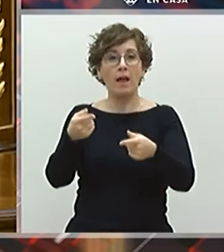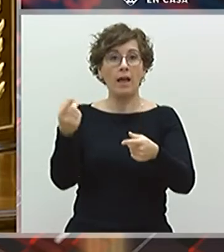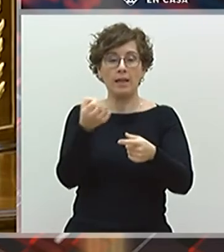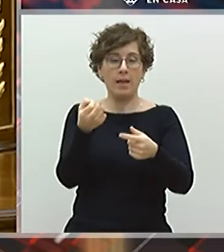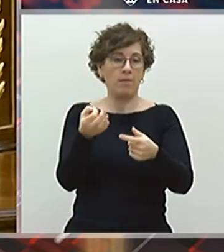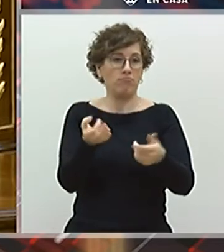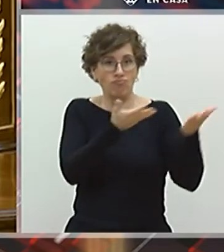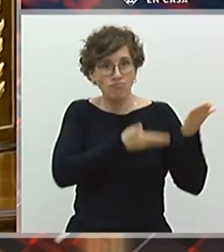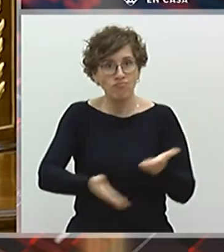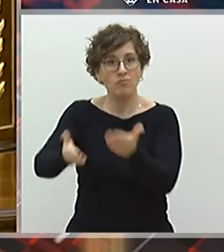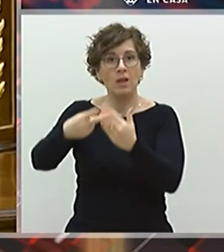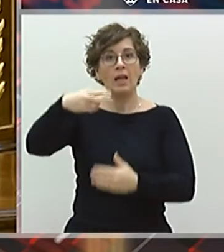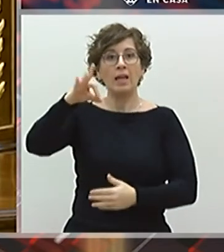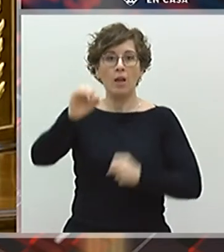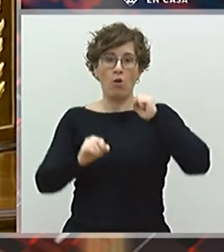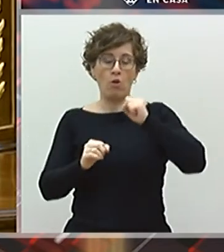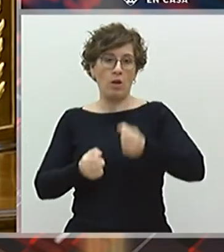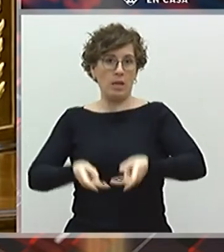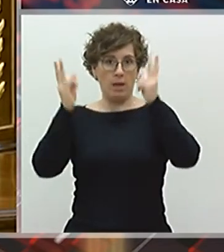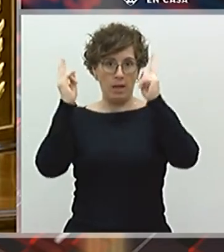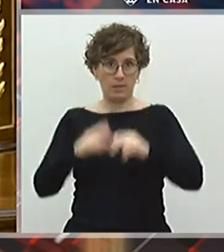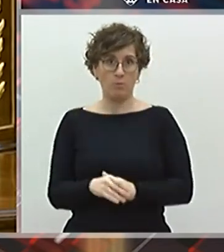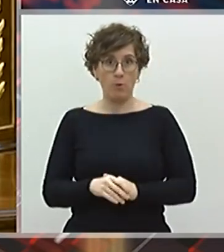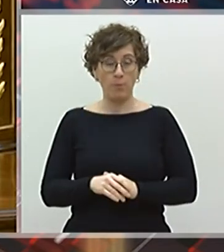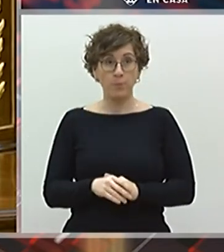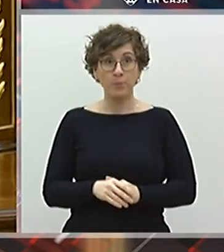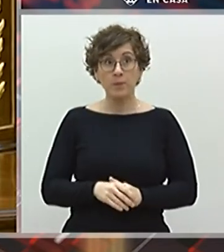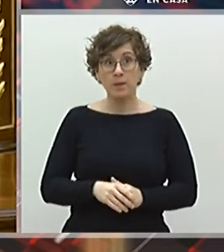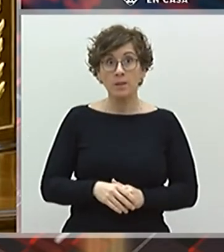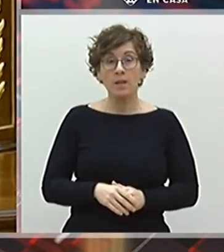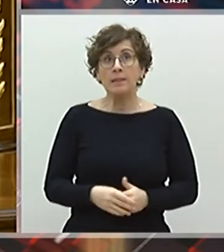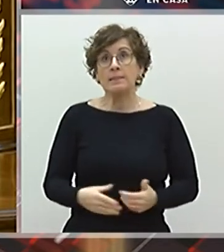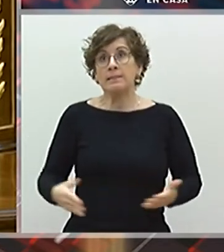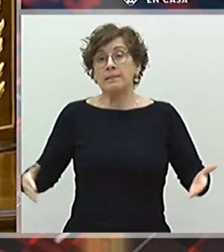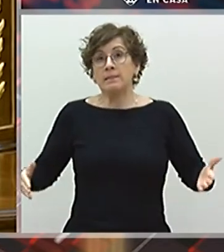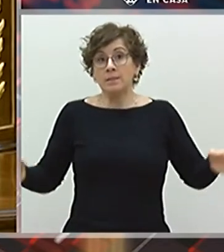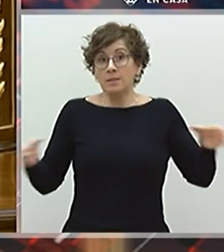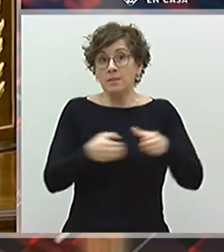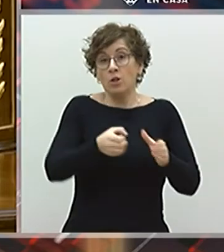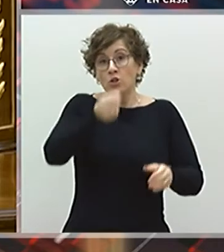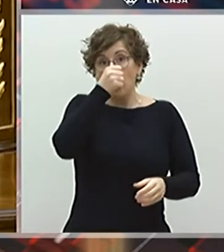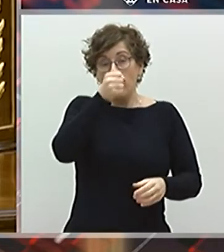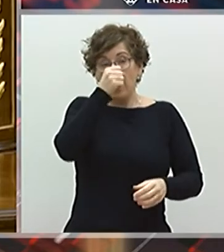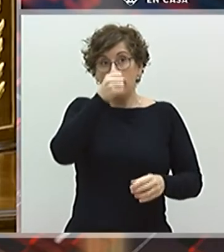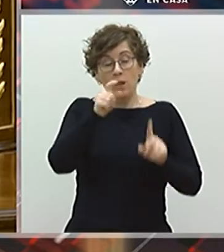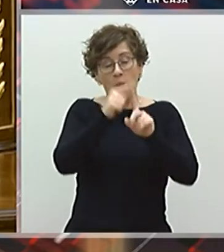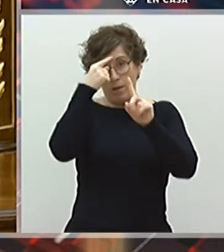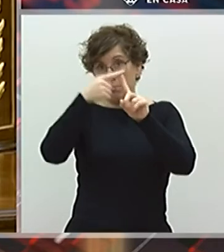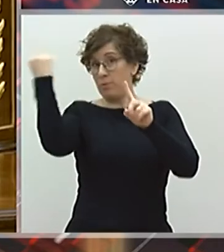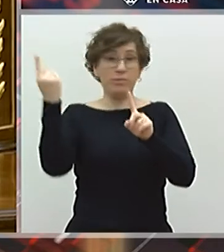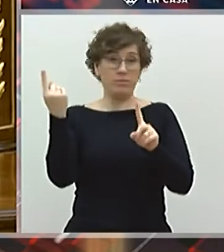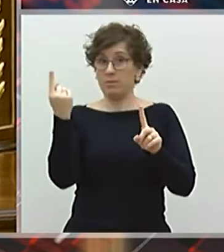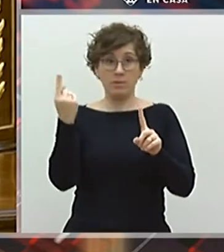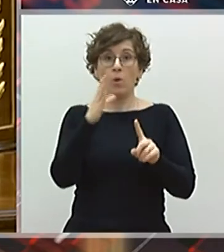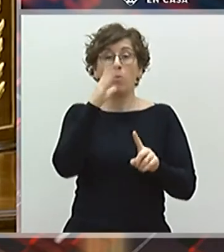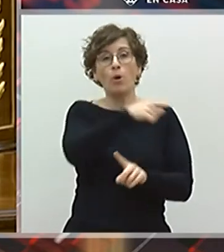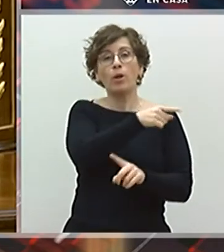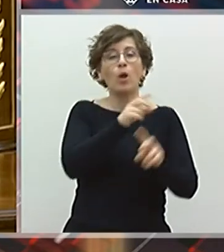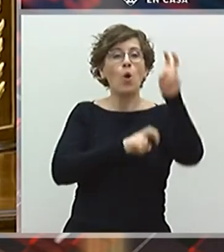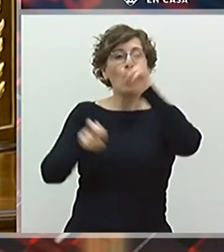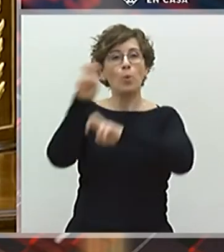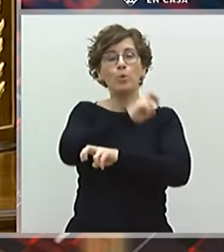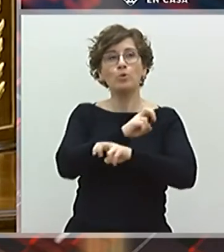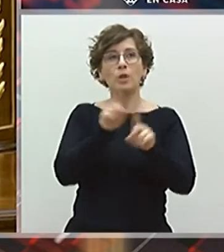Del Partido Socialista Obrero Español no nos sorprende, vuelve a ser una vez más, la carta amable de un aparato de Estado que